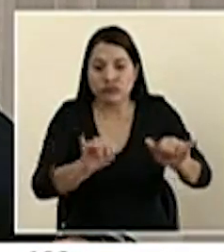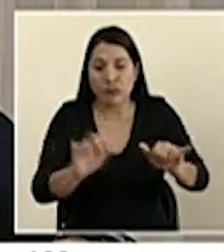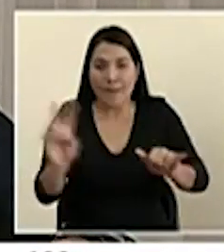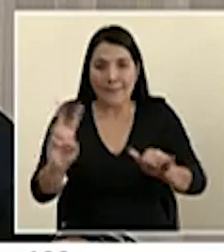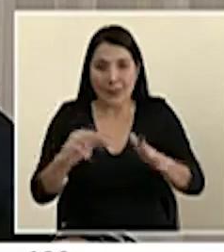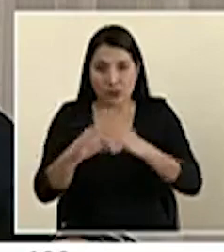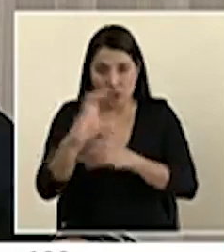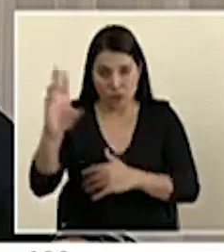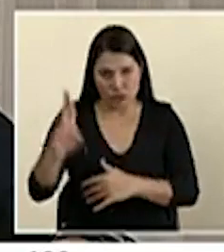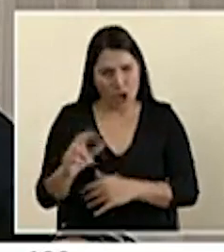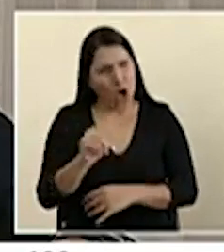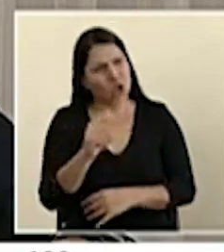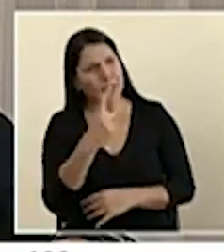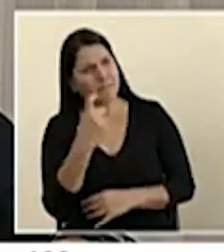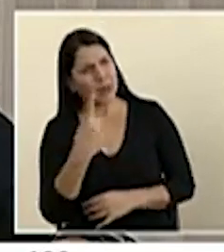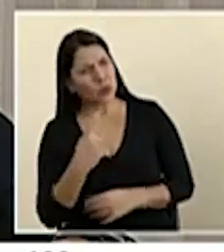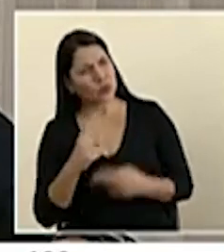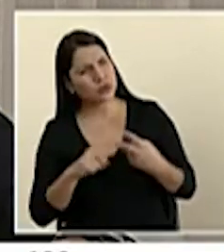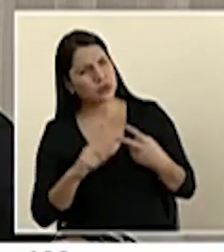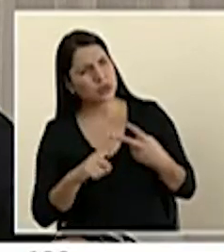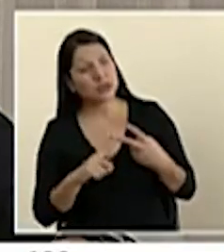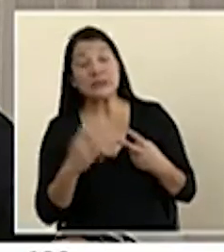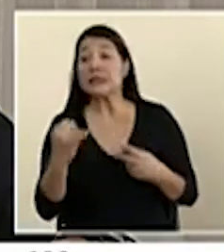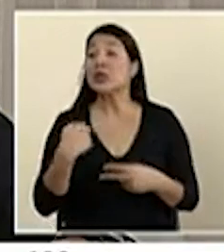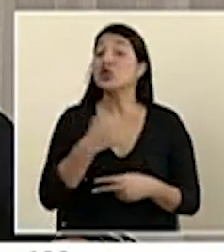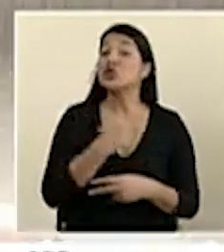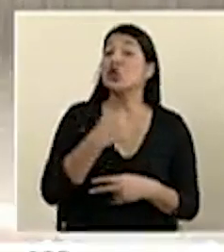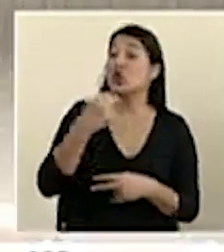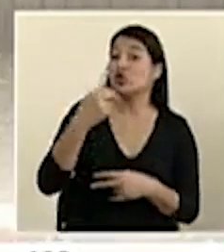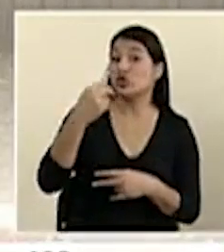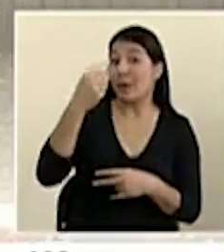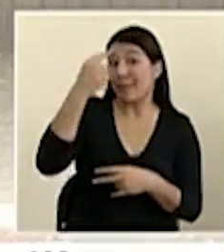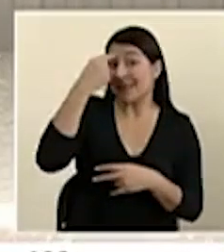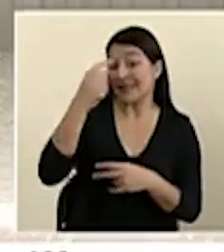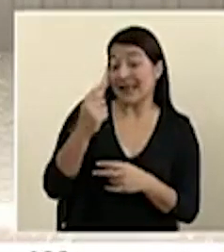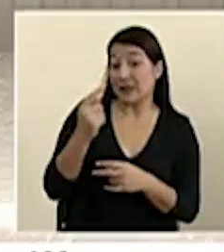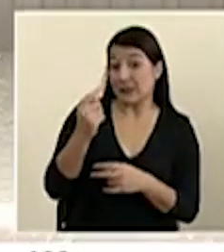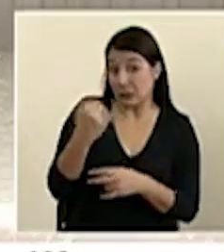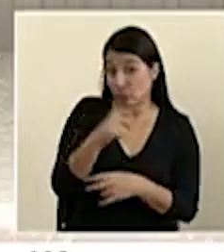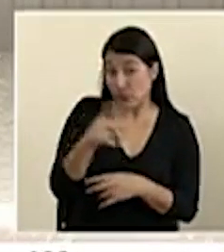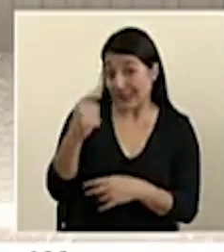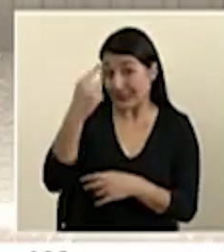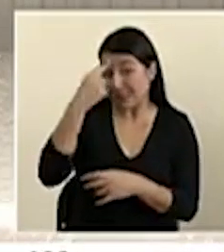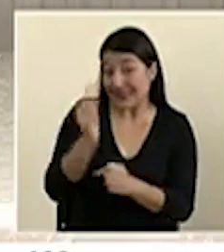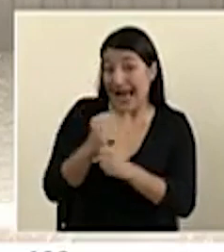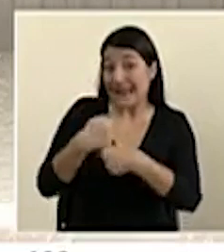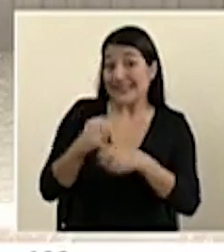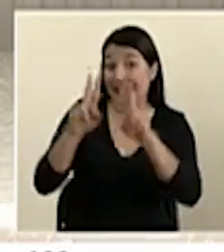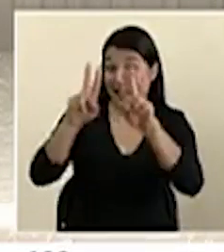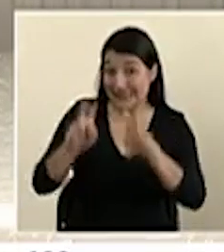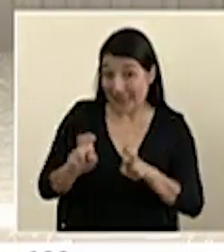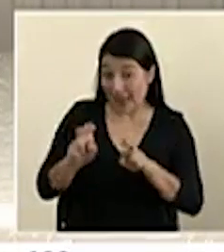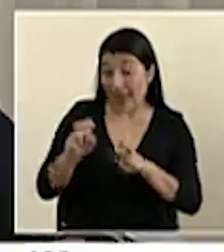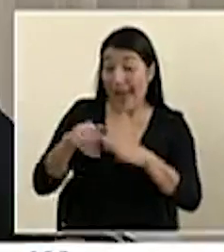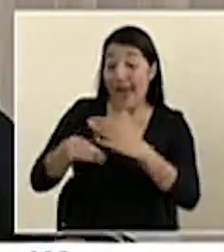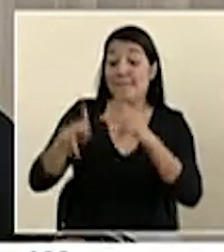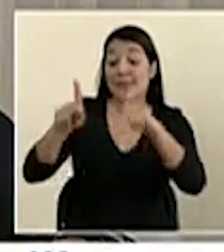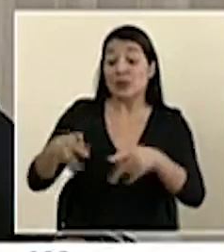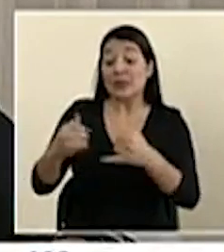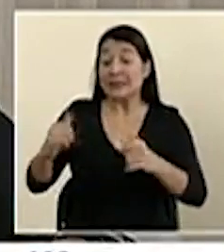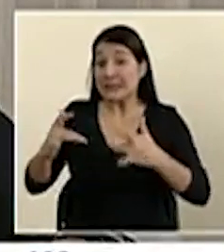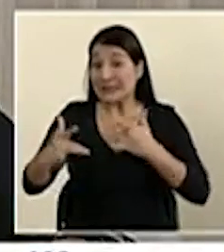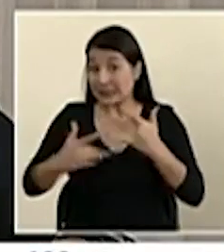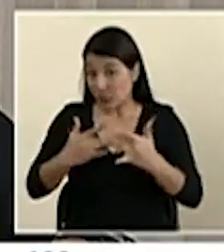La otra pregunta que era la de... Si estamos pensando en hacer pruebas en personas asintomáticas. Sí, con respecto a las personas asintomáticas,